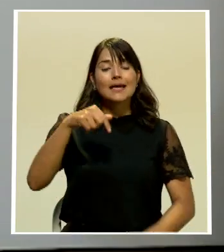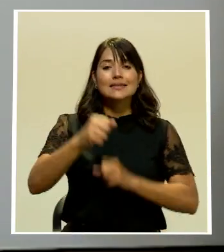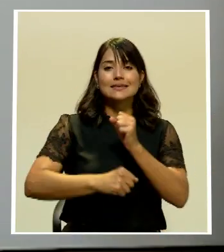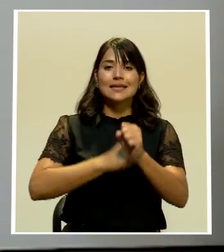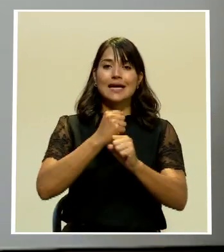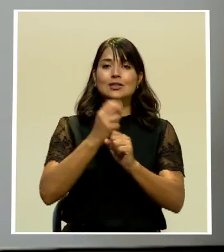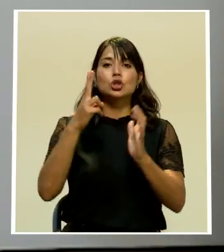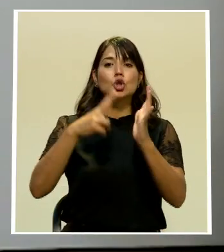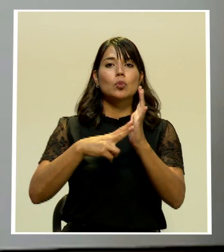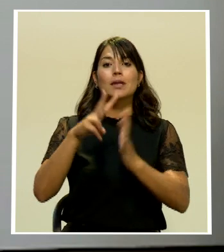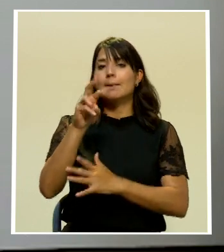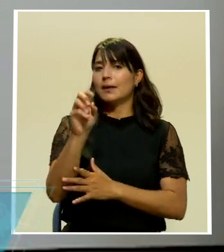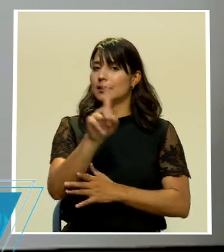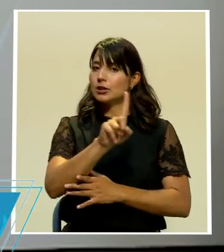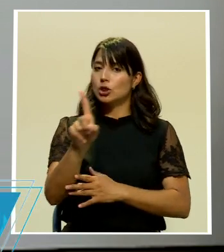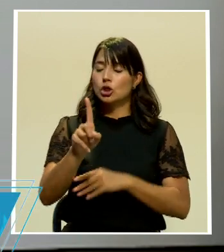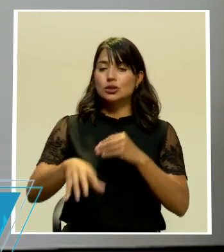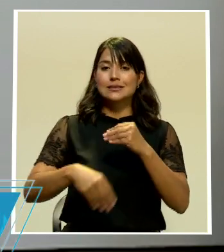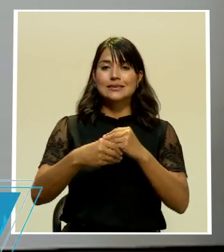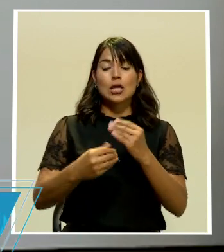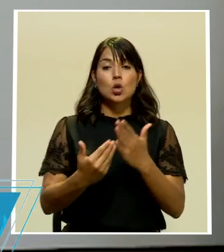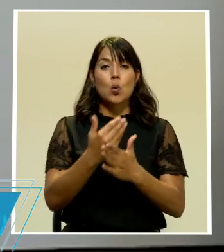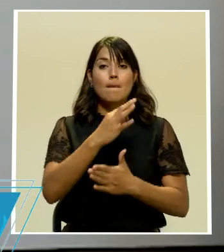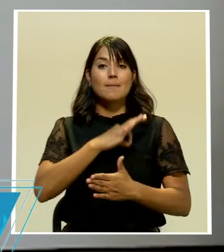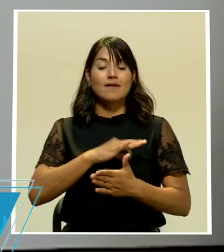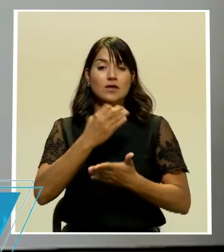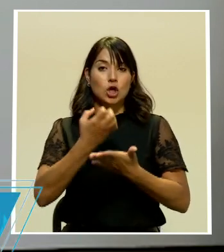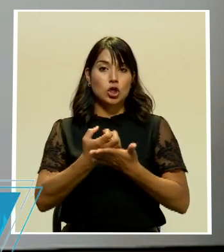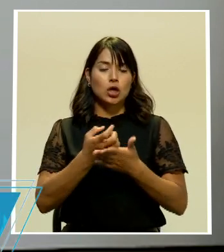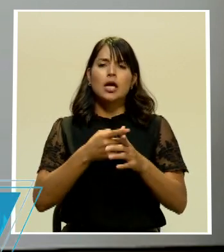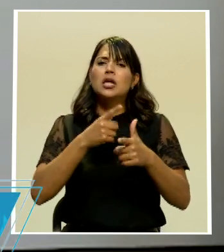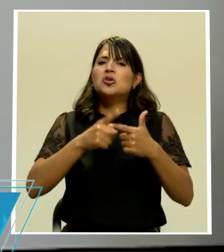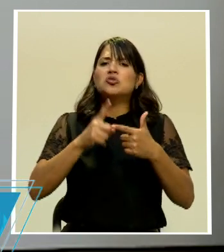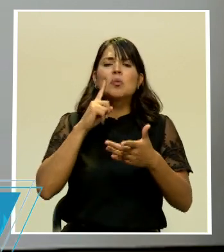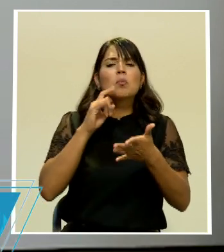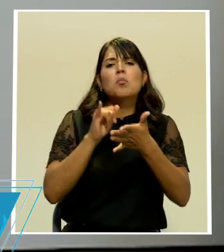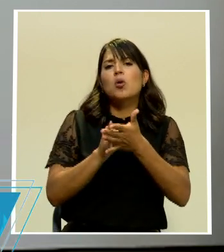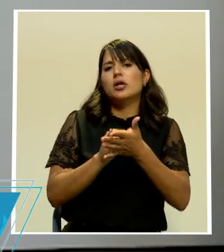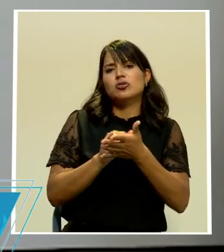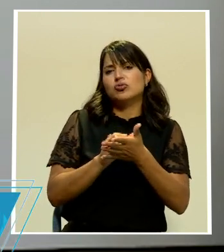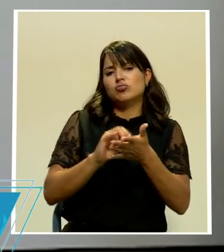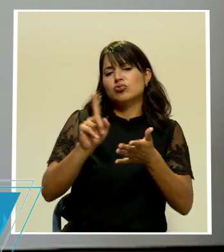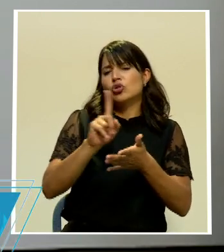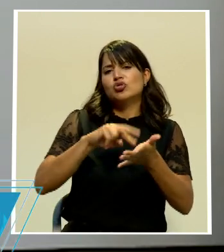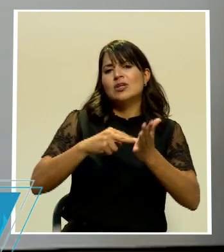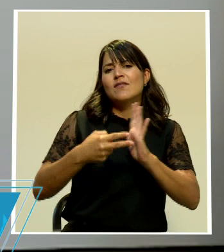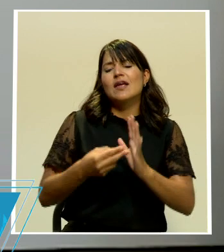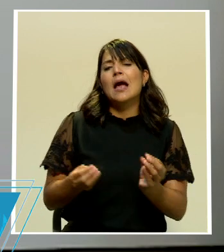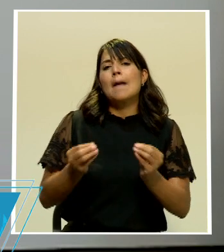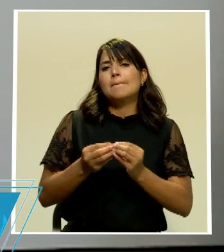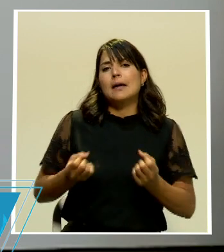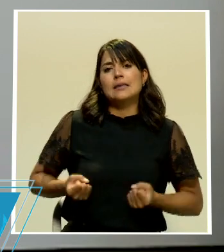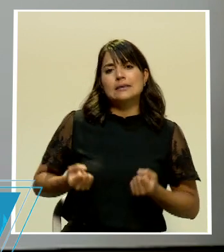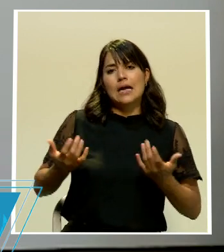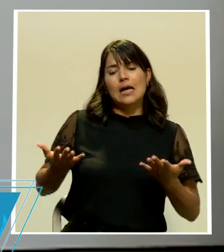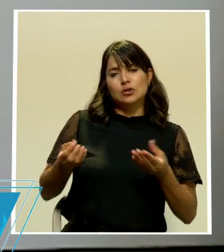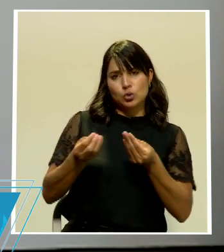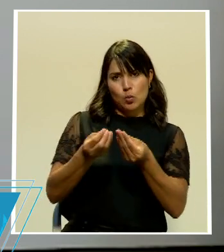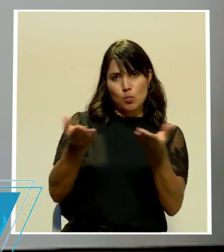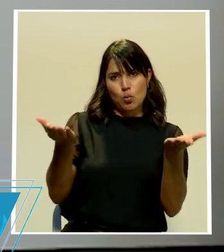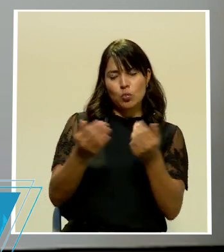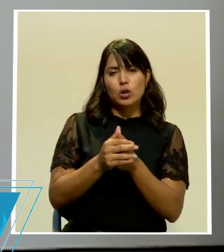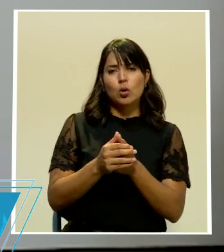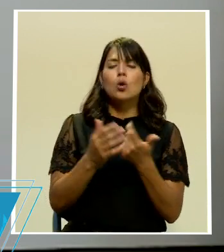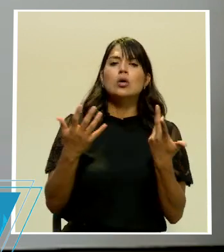no se incluyeron nuevos beneficios económicos y por ello hemos sostenido que no se incrementa el gasto público. La misma ha sido revisada